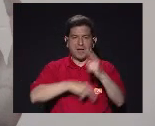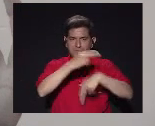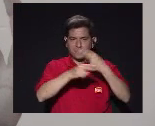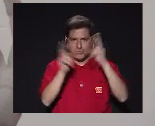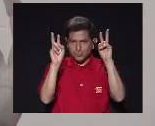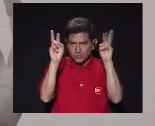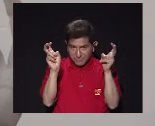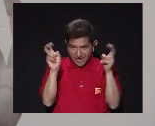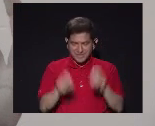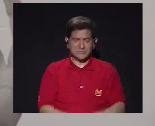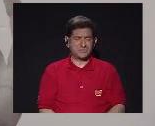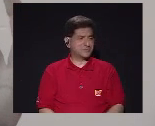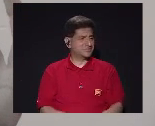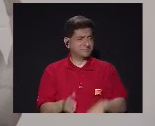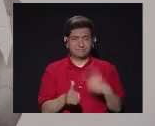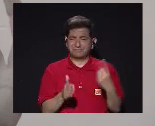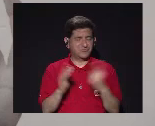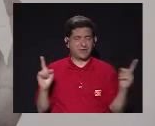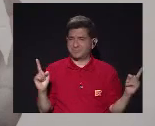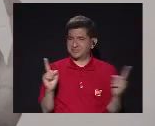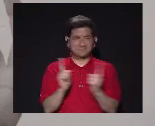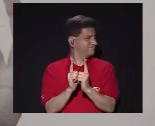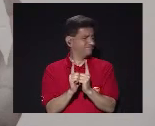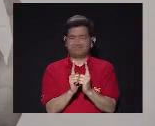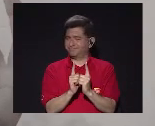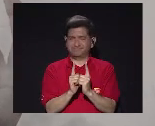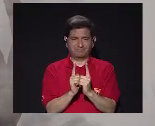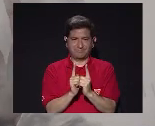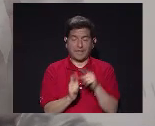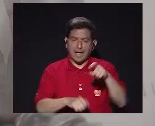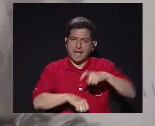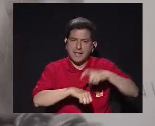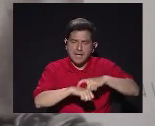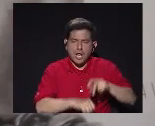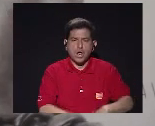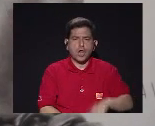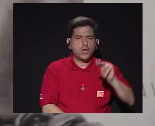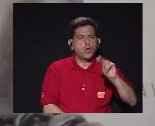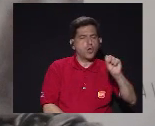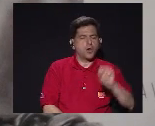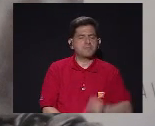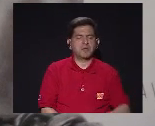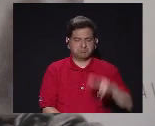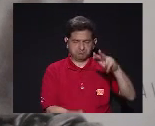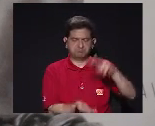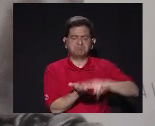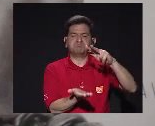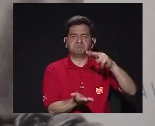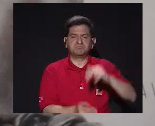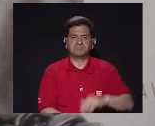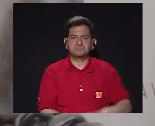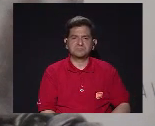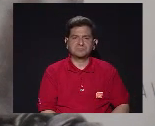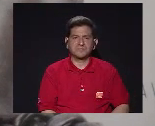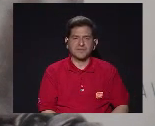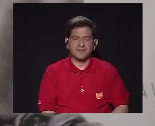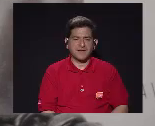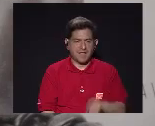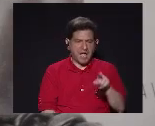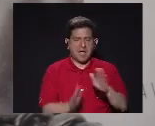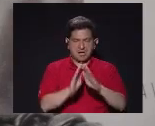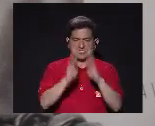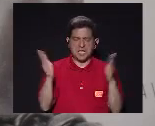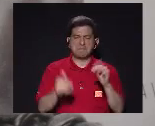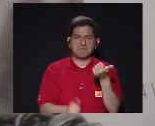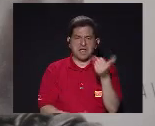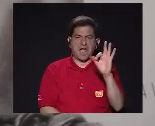dos universos ¿Verdad? Que pocas veces Se encuentran Entonces Ahí fue donde Don Norman Aprobó Que